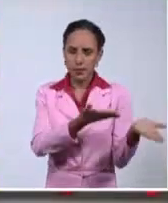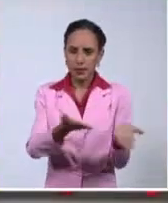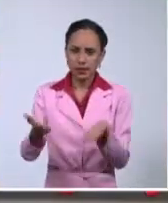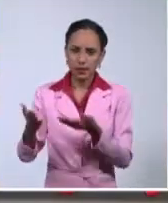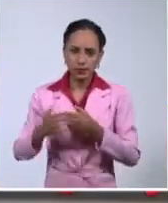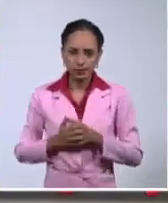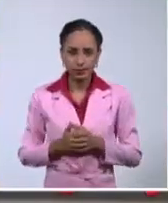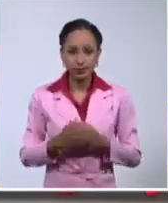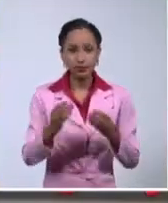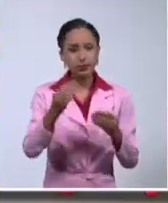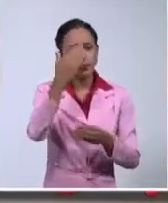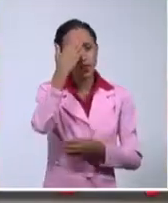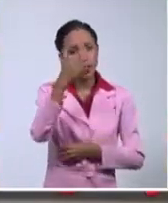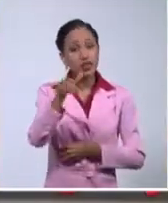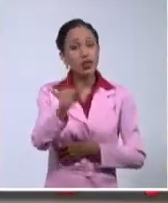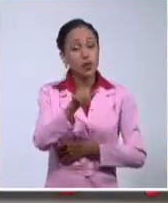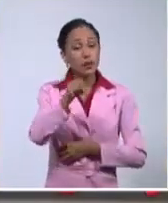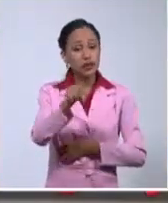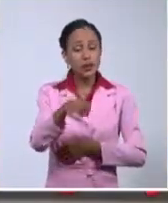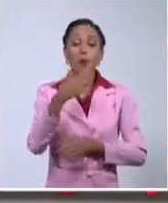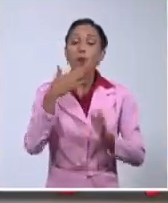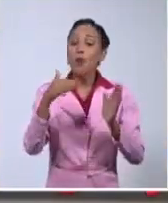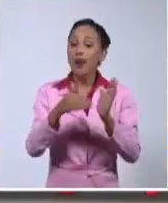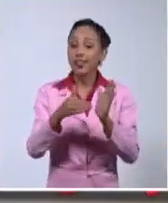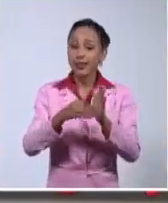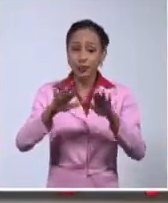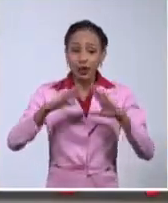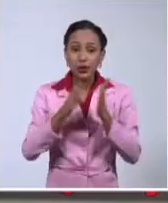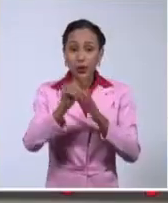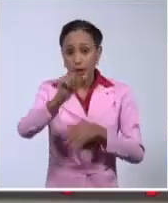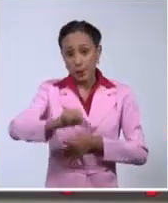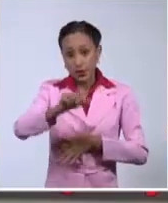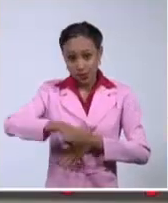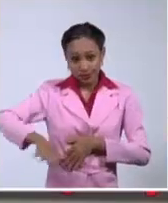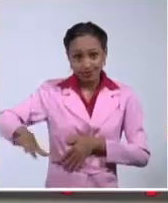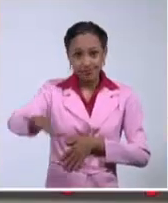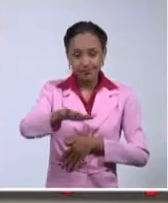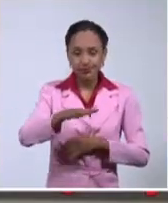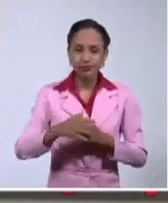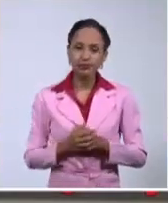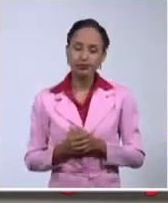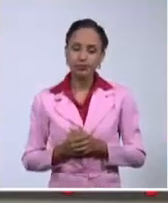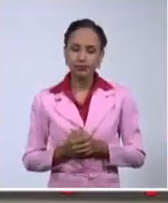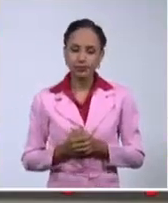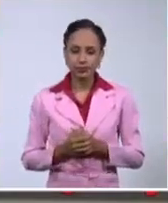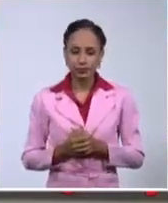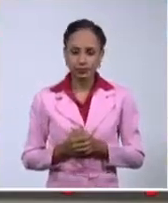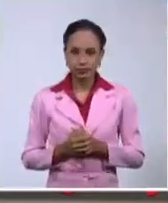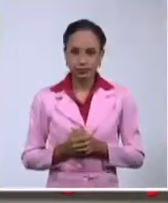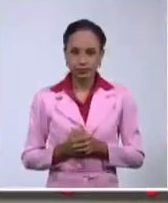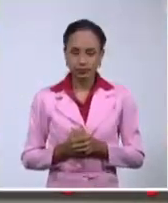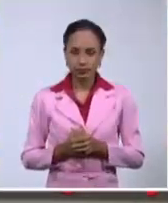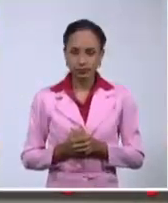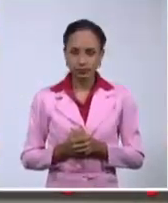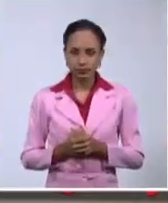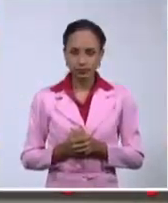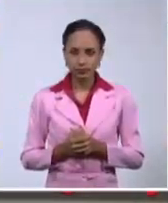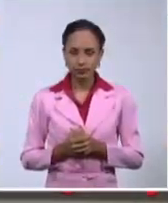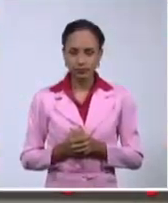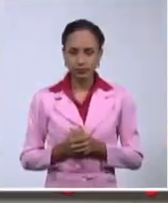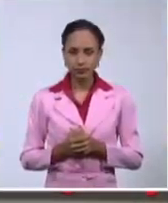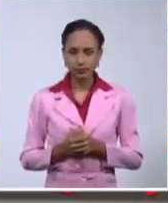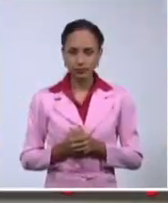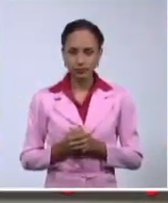Sí, muchas gracias para ti, Isabelita. Buenas tardes. Existen determinados bienes, bienes que no son precisamente materiales,